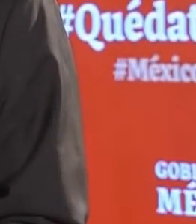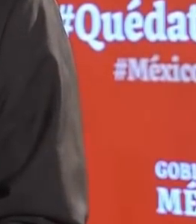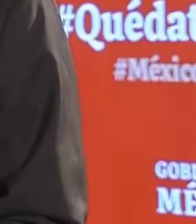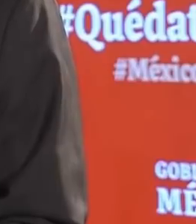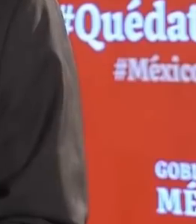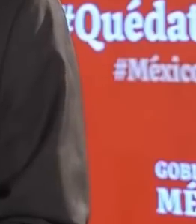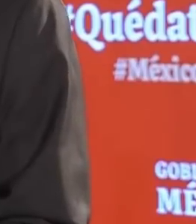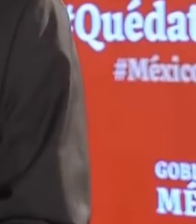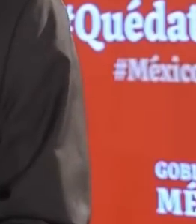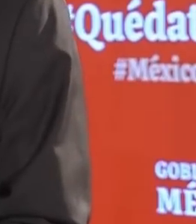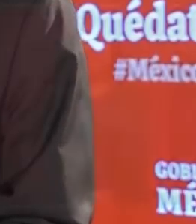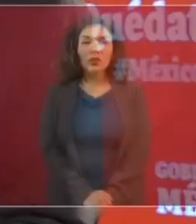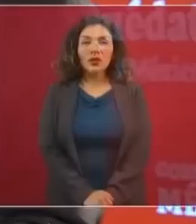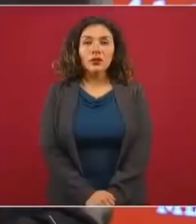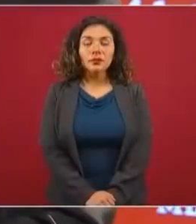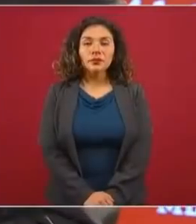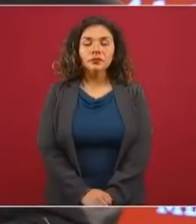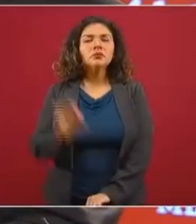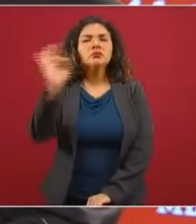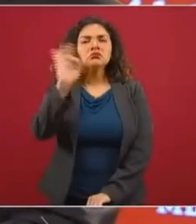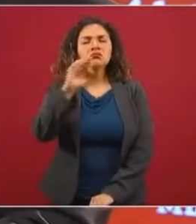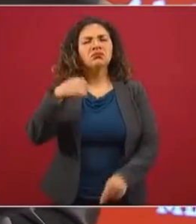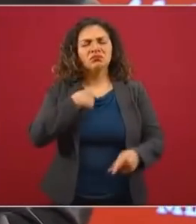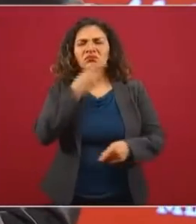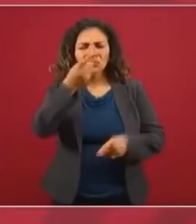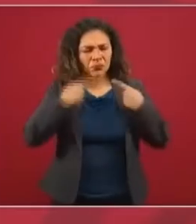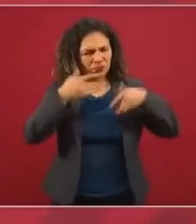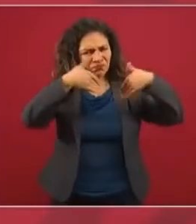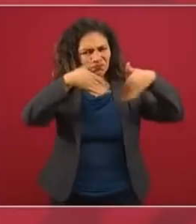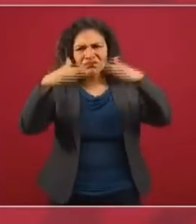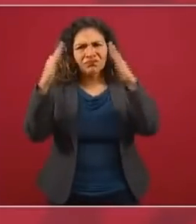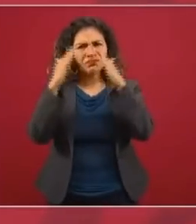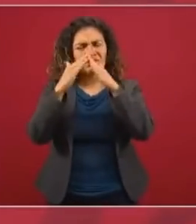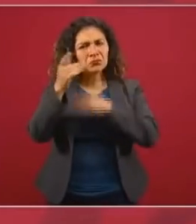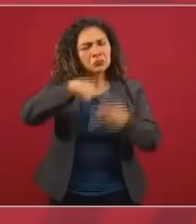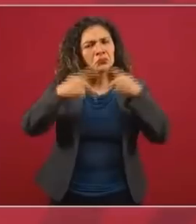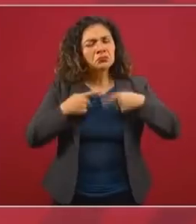a sus hogares y no hubiesen hecho caso?